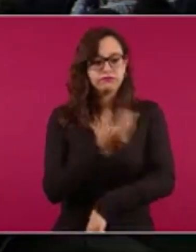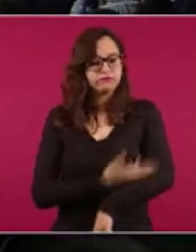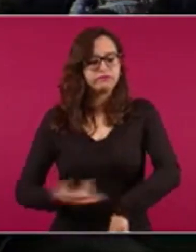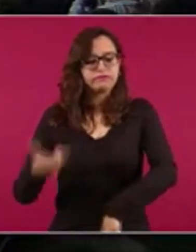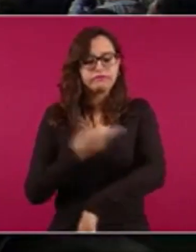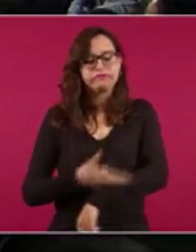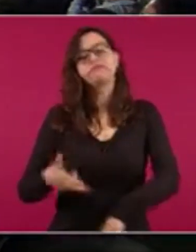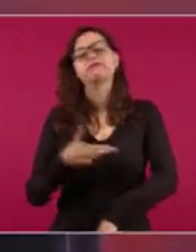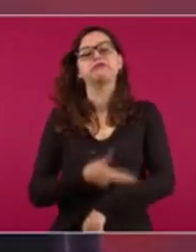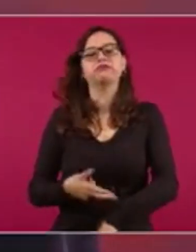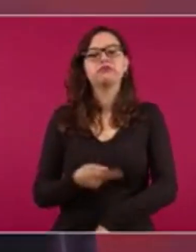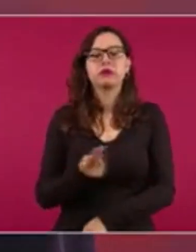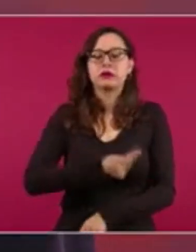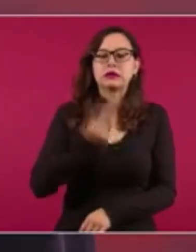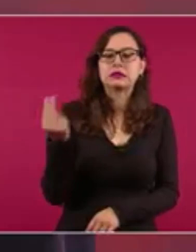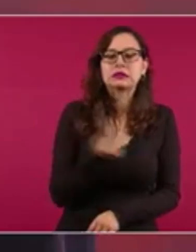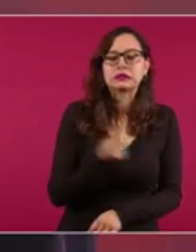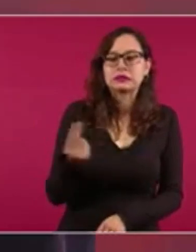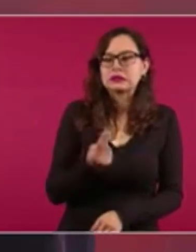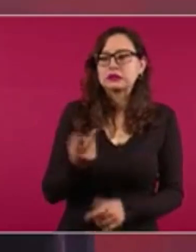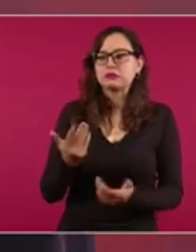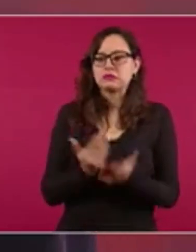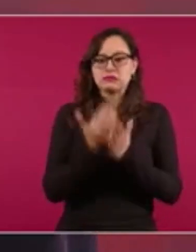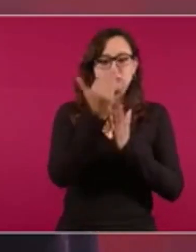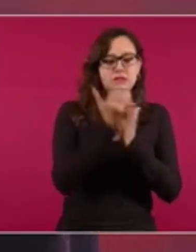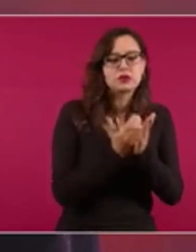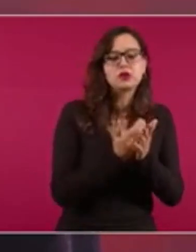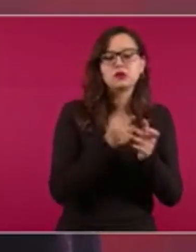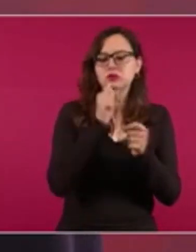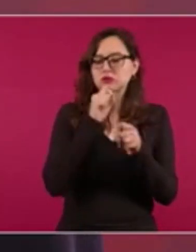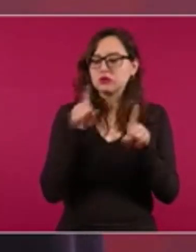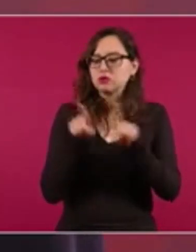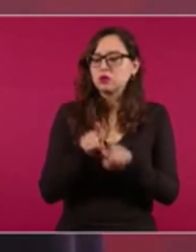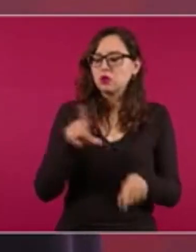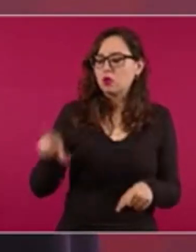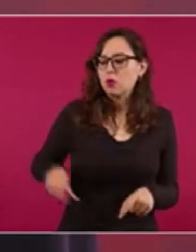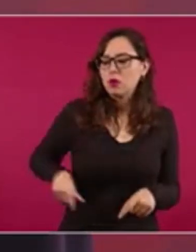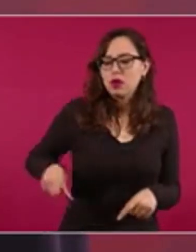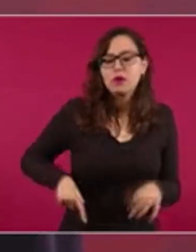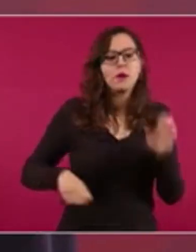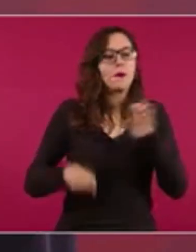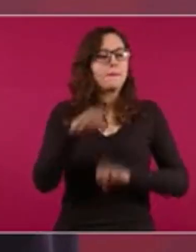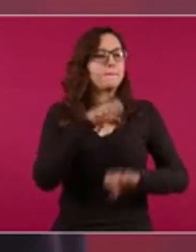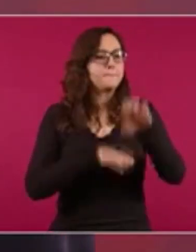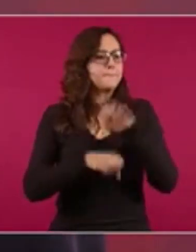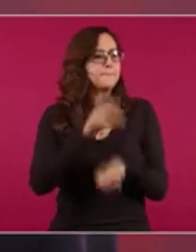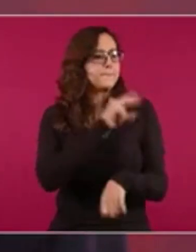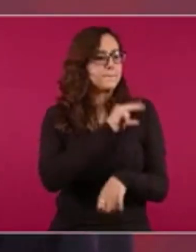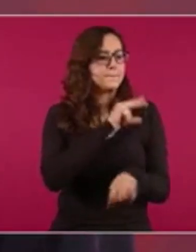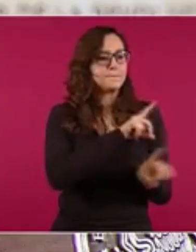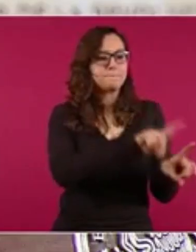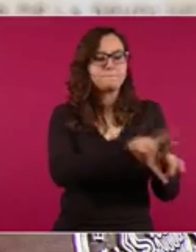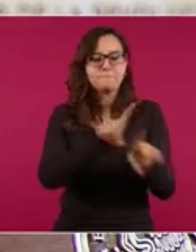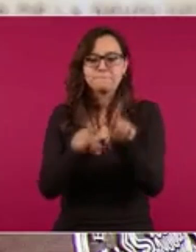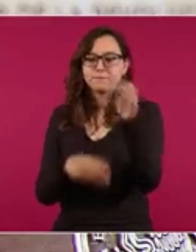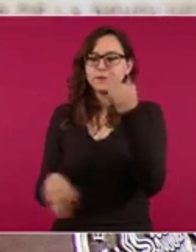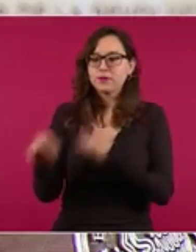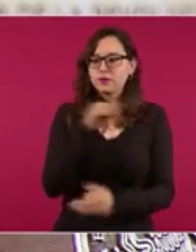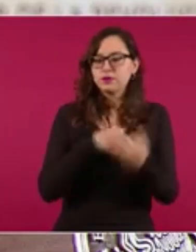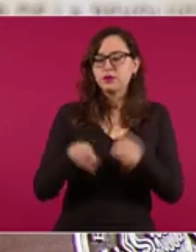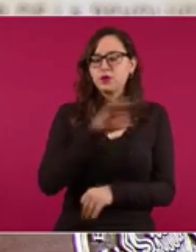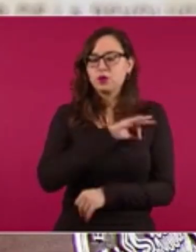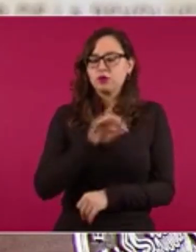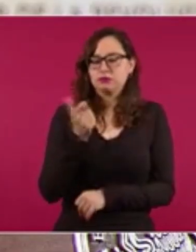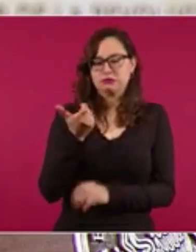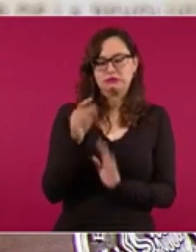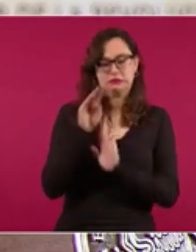por parte del gobierno y los productores para fortalecer esta oferta de alimentos. Las empresas